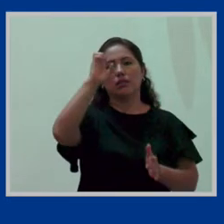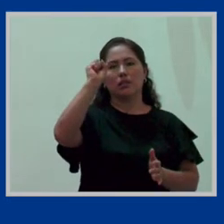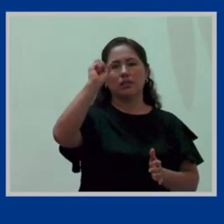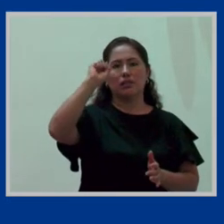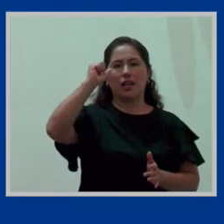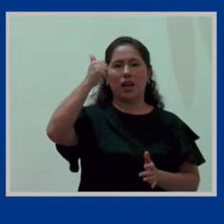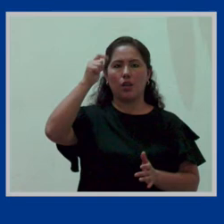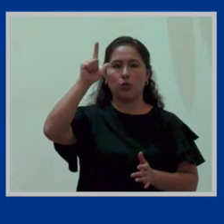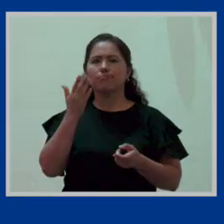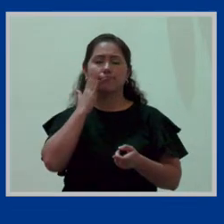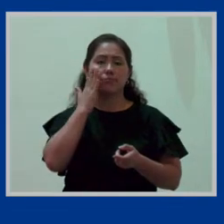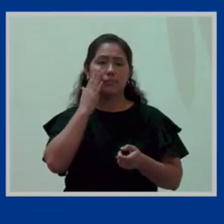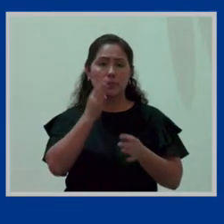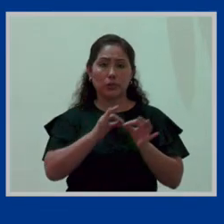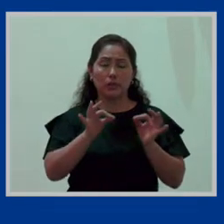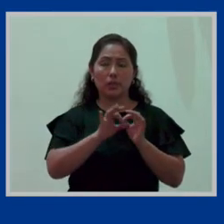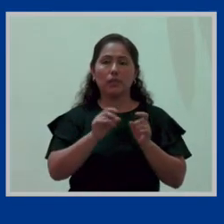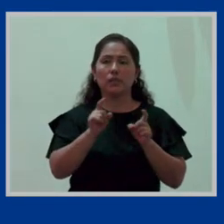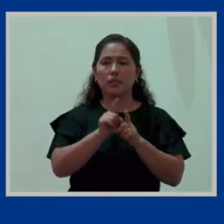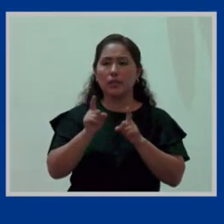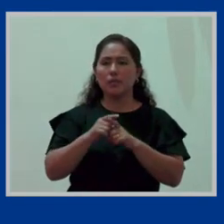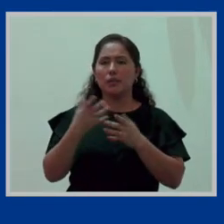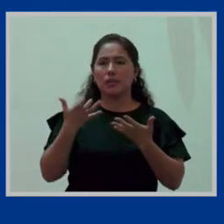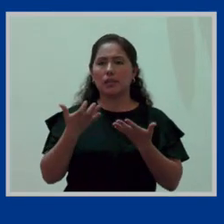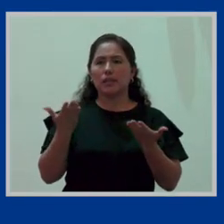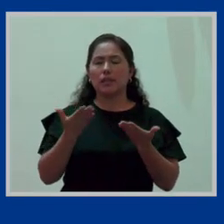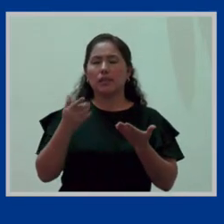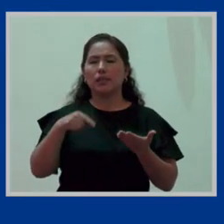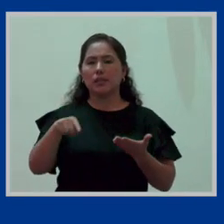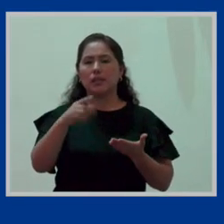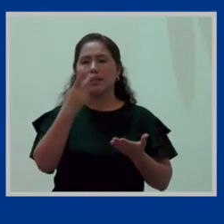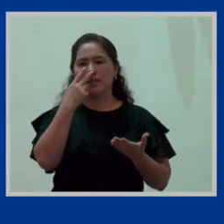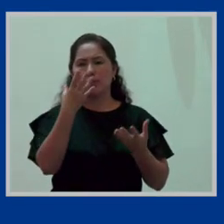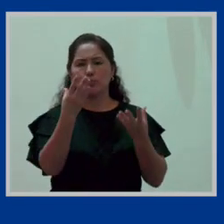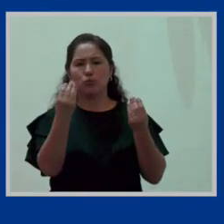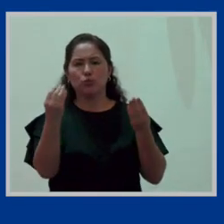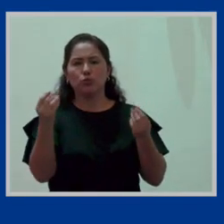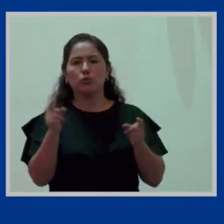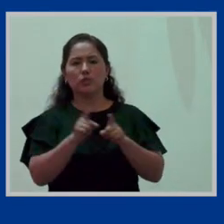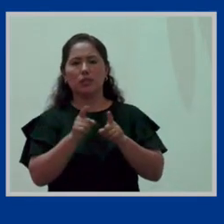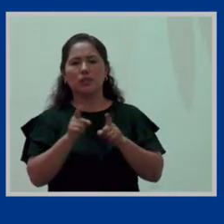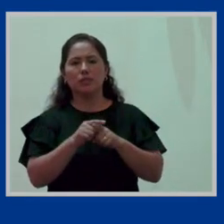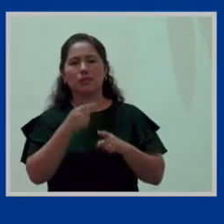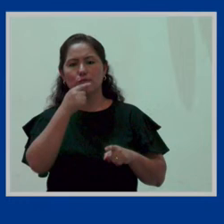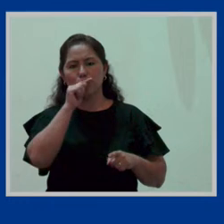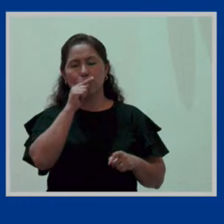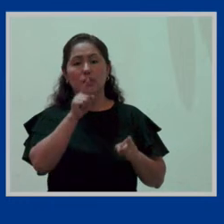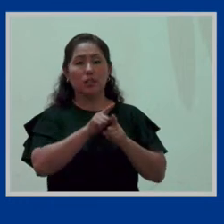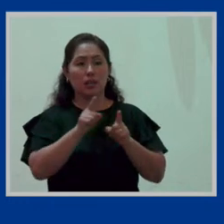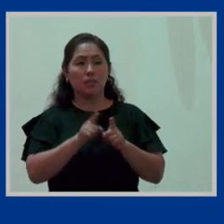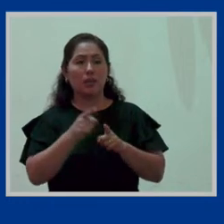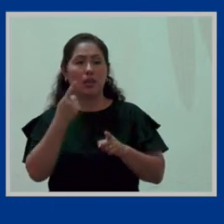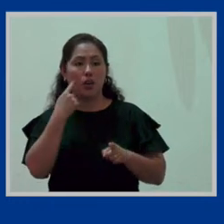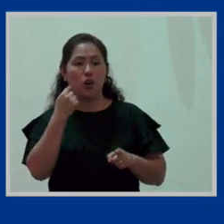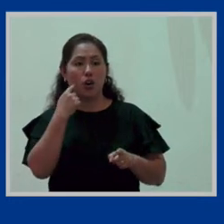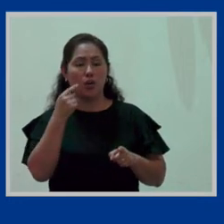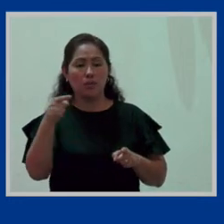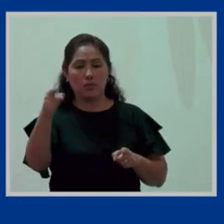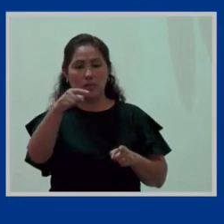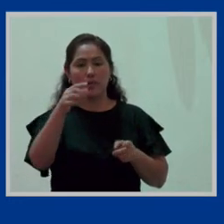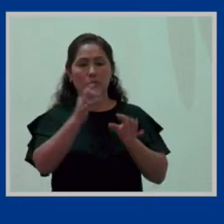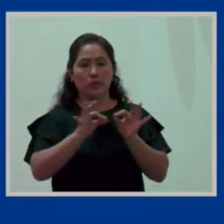Y esta licencia, teníamos presente que íbamos a tener mucho público femenino y masculino también porque es importante